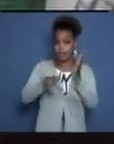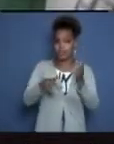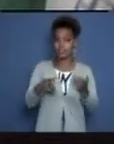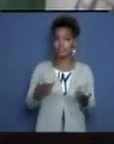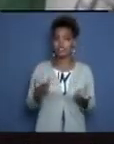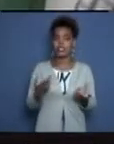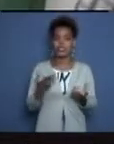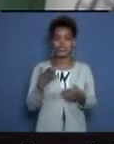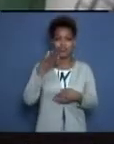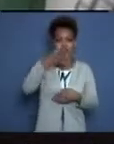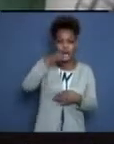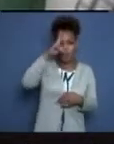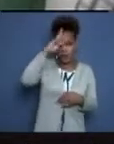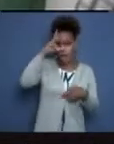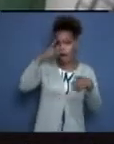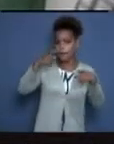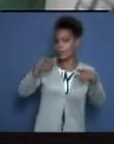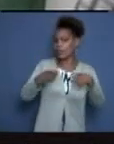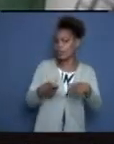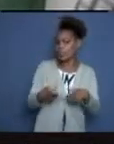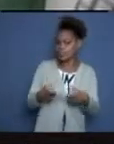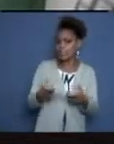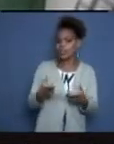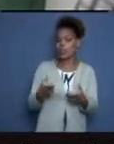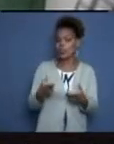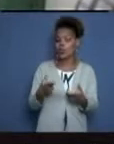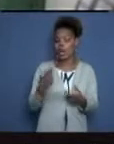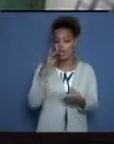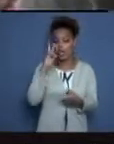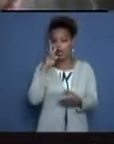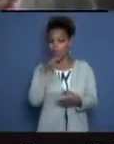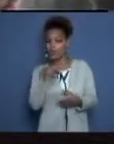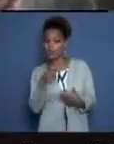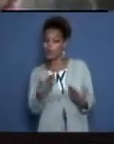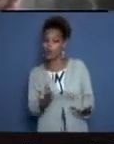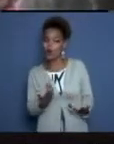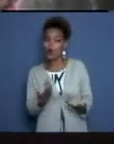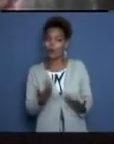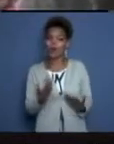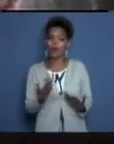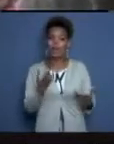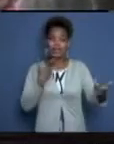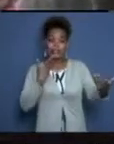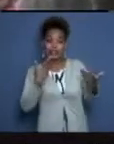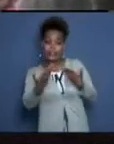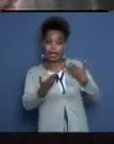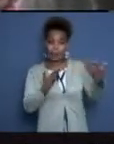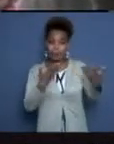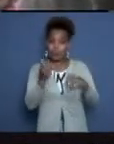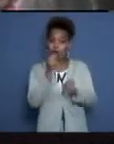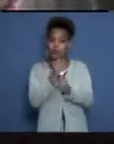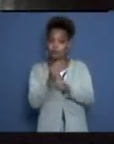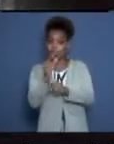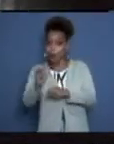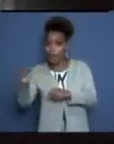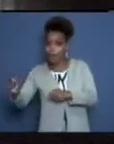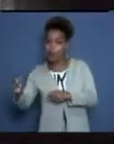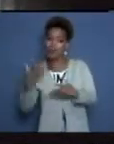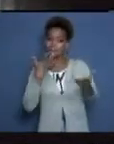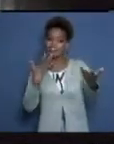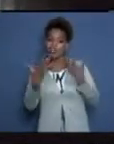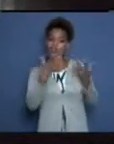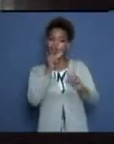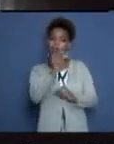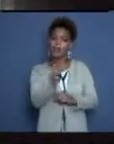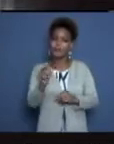en policlínicos, en las consultas de respiratorio. Allí intercambió con todo el personal que estaba laborando, también con los pacientes, cómo